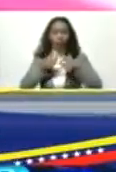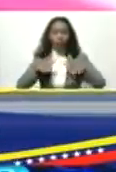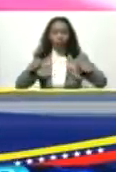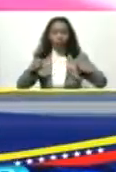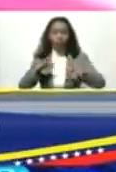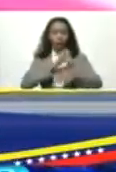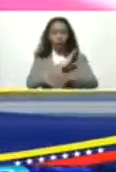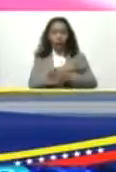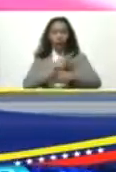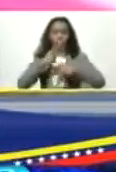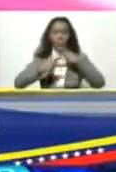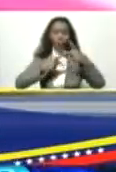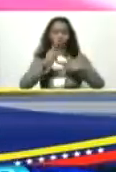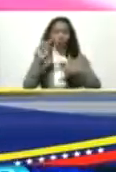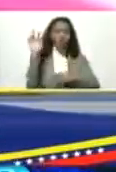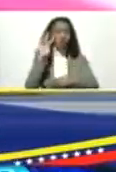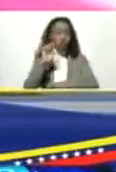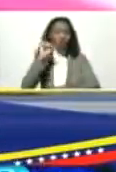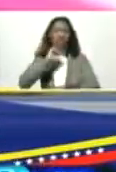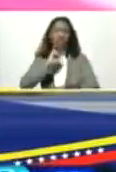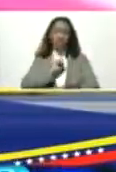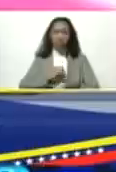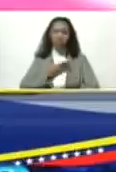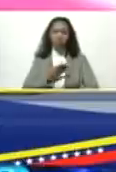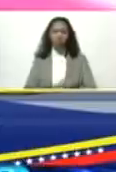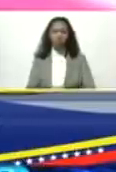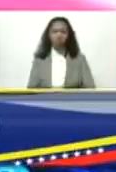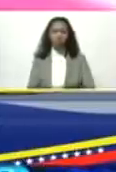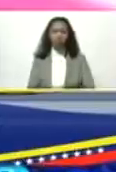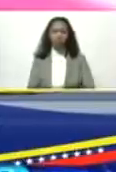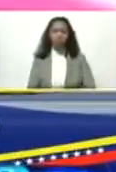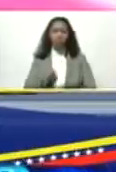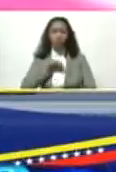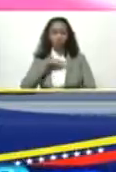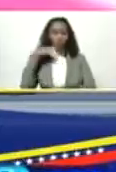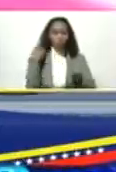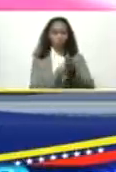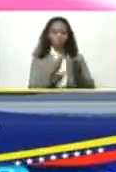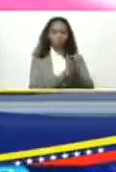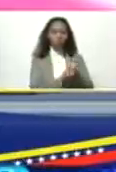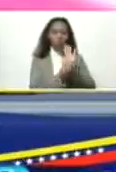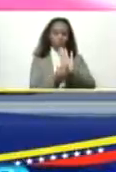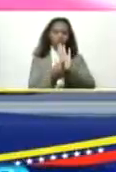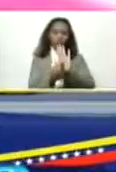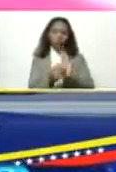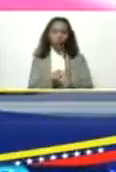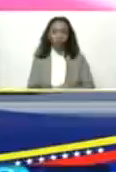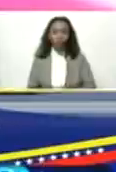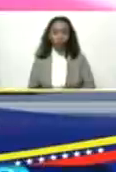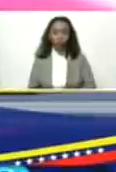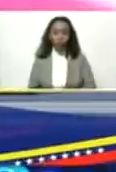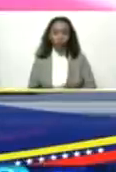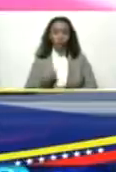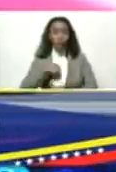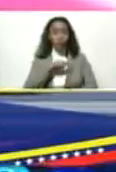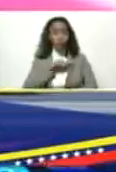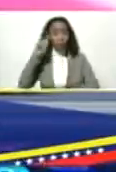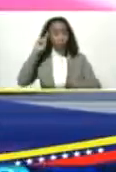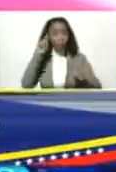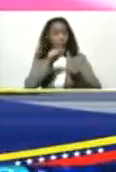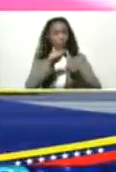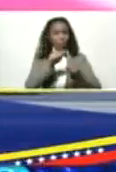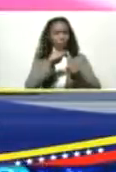de las fuerzas productivas. Venezuela sí se puede. Lo estamos demostrando. Y nuestra perspectiva